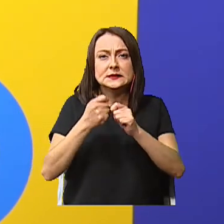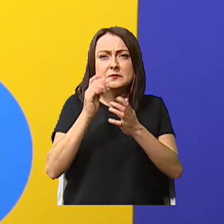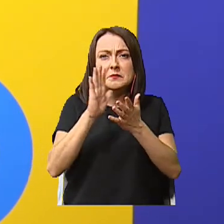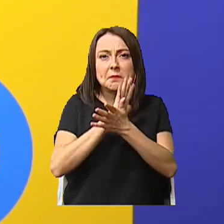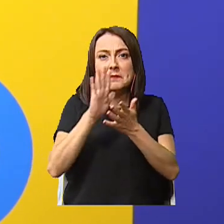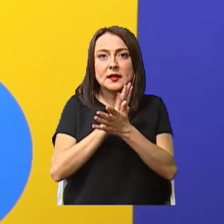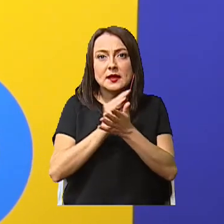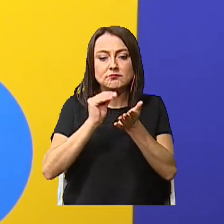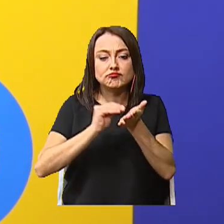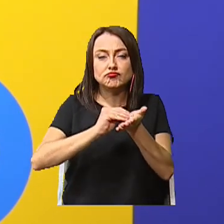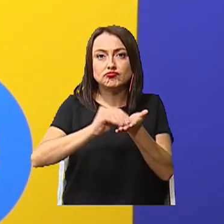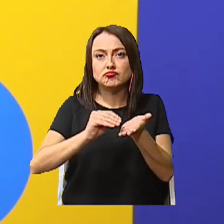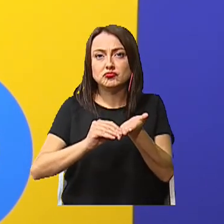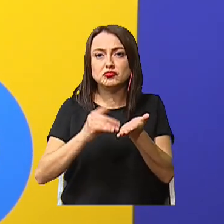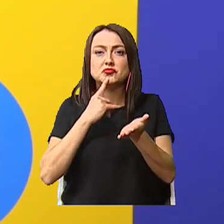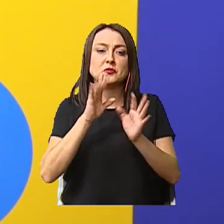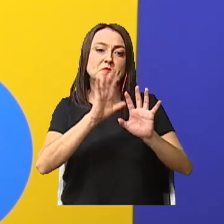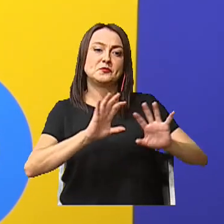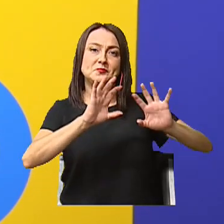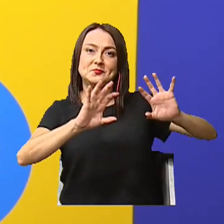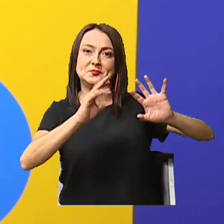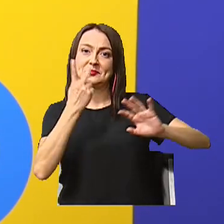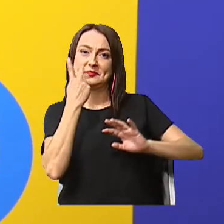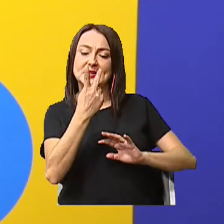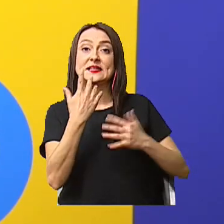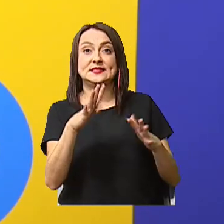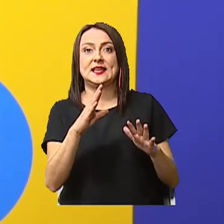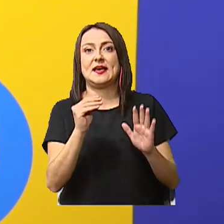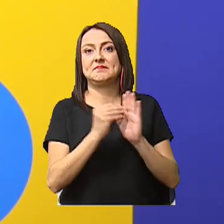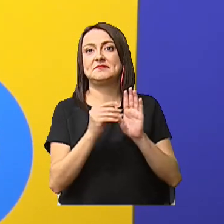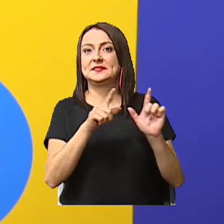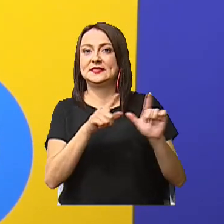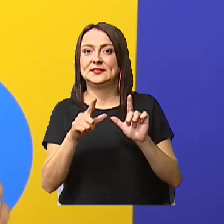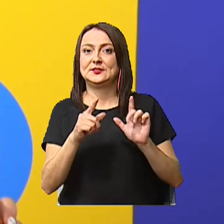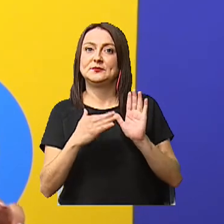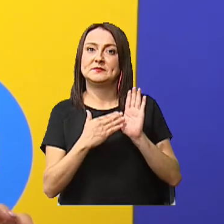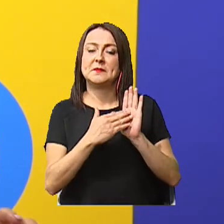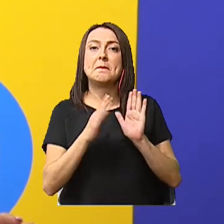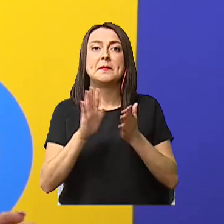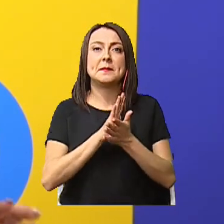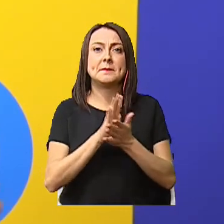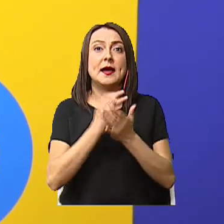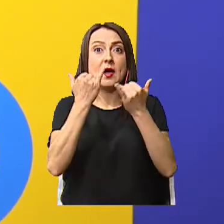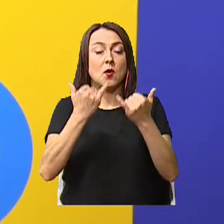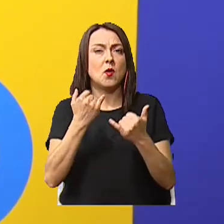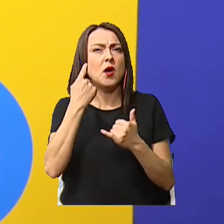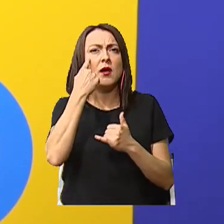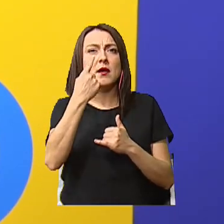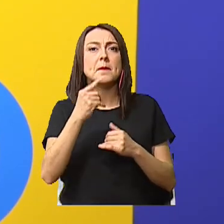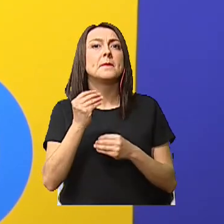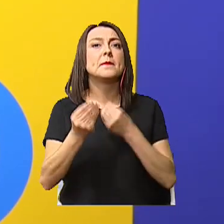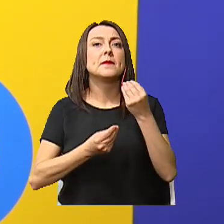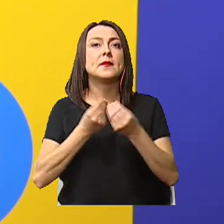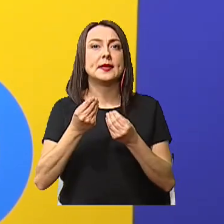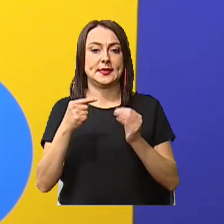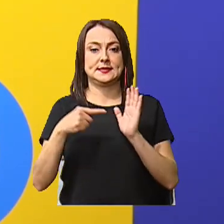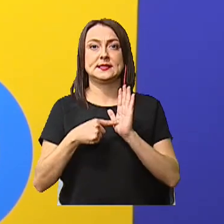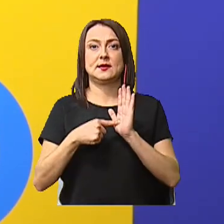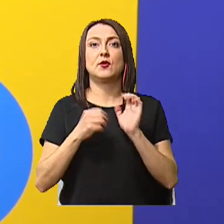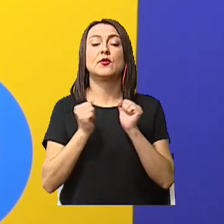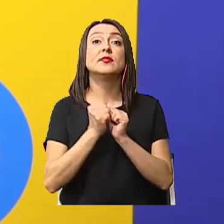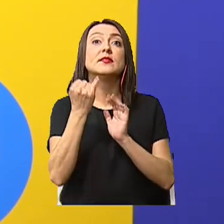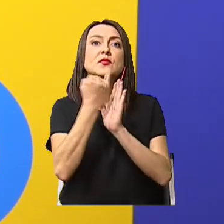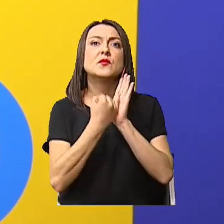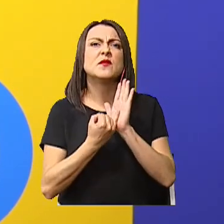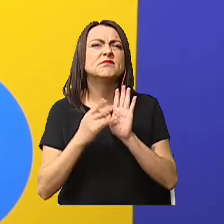Y lo decoré En este caso Ya está con los pedacitos de papel Vamos a hacer Este que está con dibujo